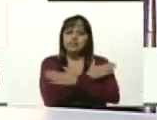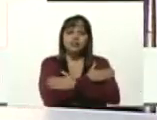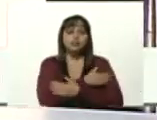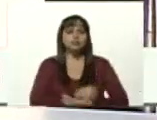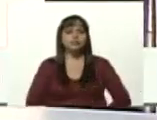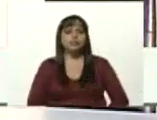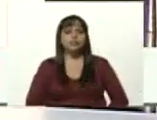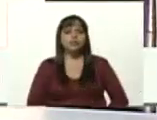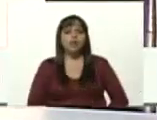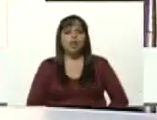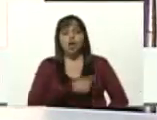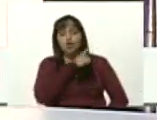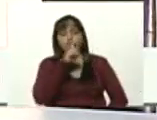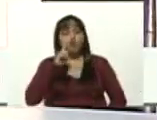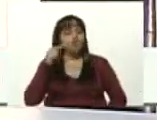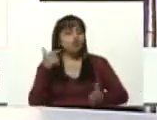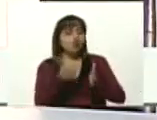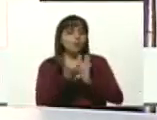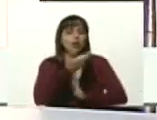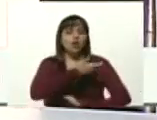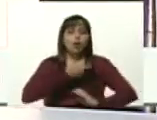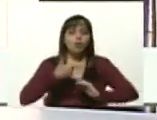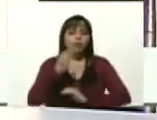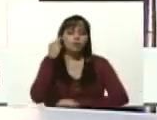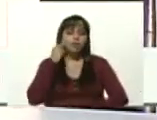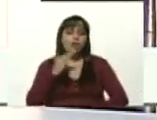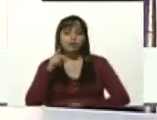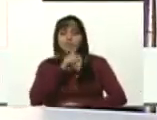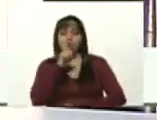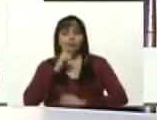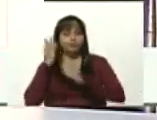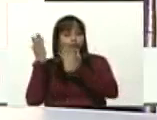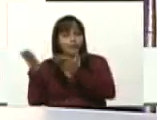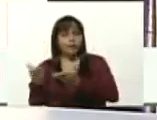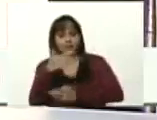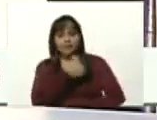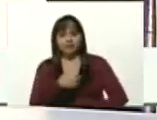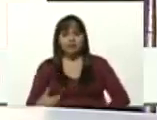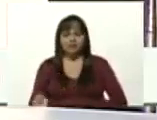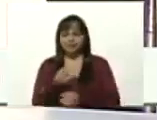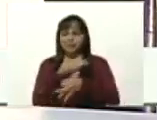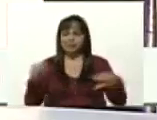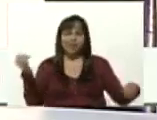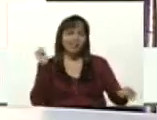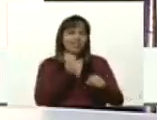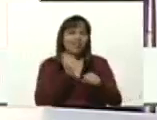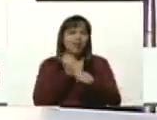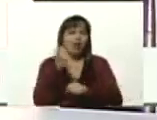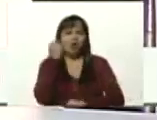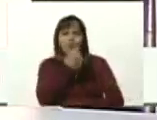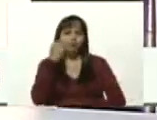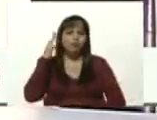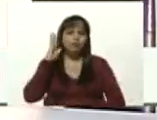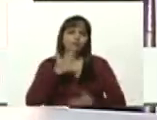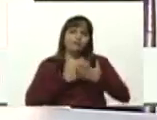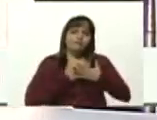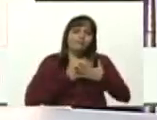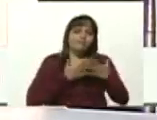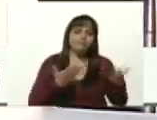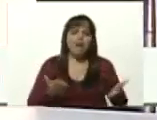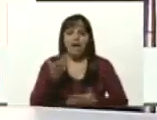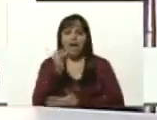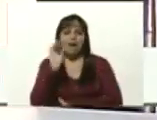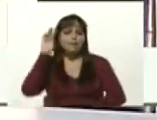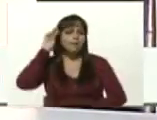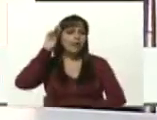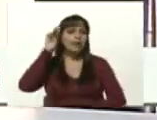en nombre del gobierno bolivariano en su nombre presidente por la extraordinaria labor y el compromiso y la vocación que tienen